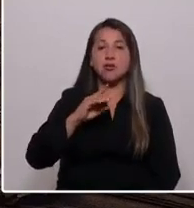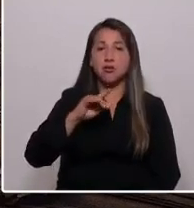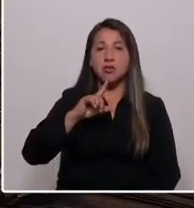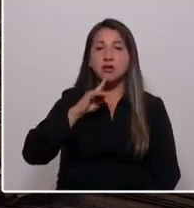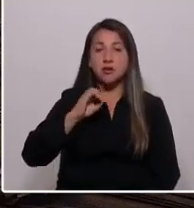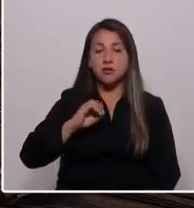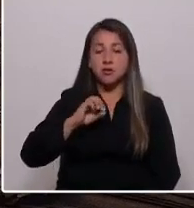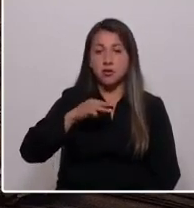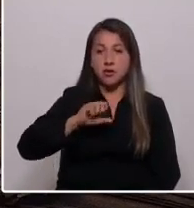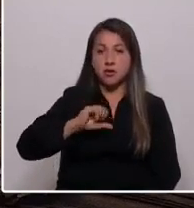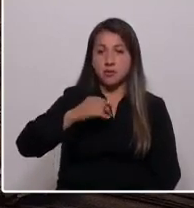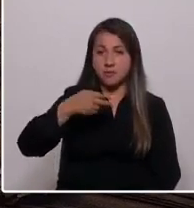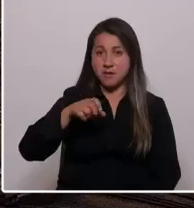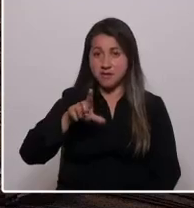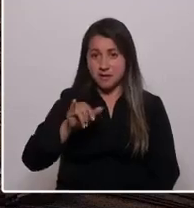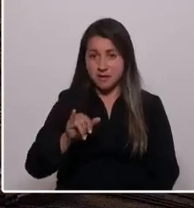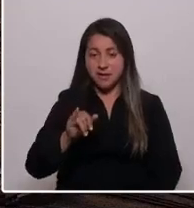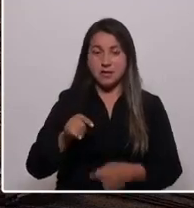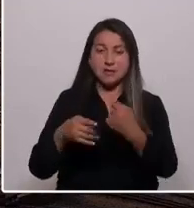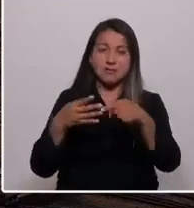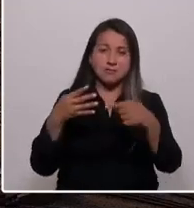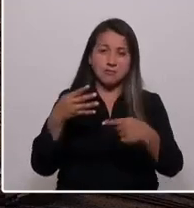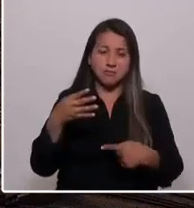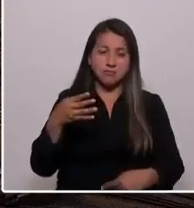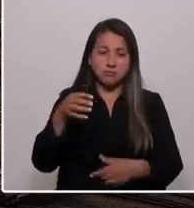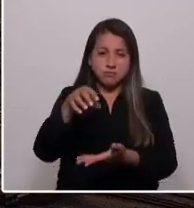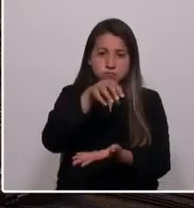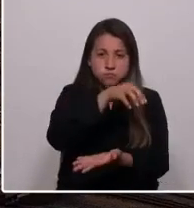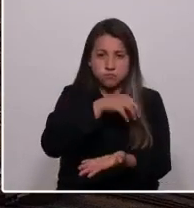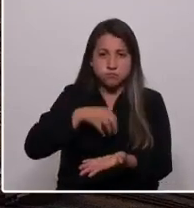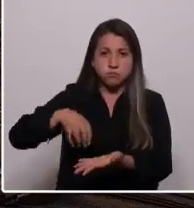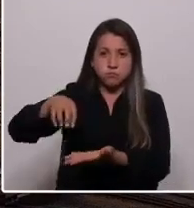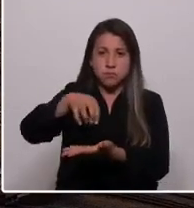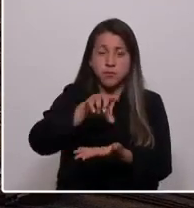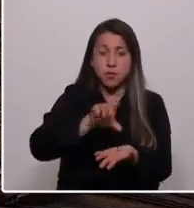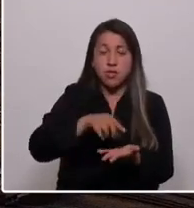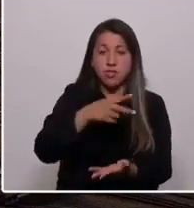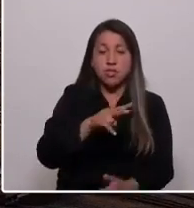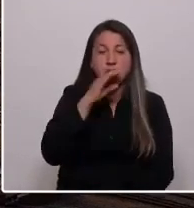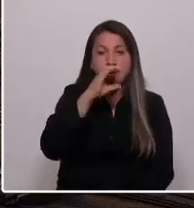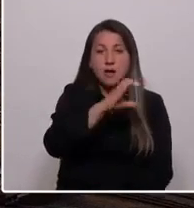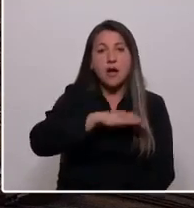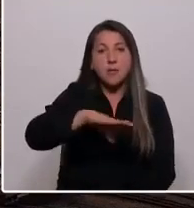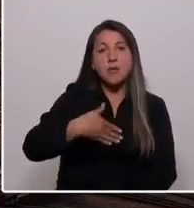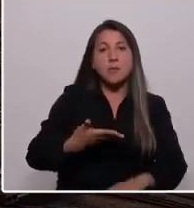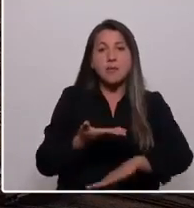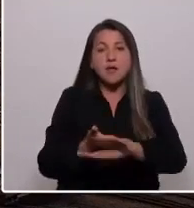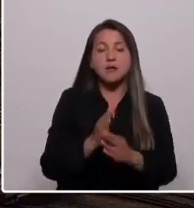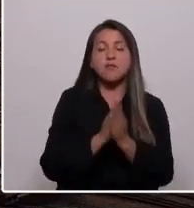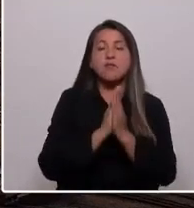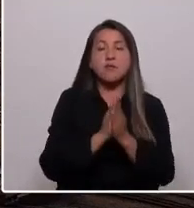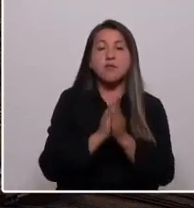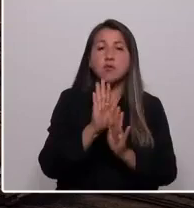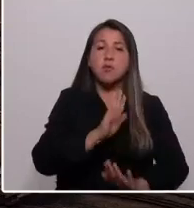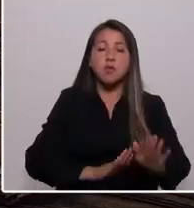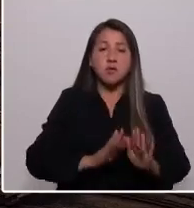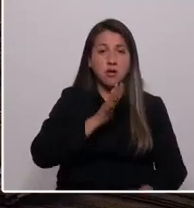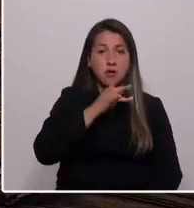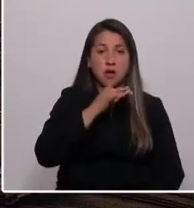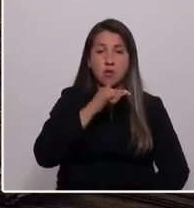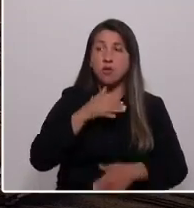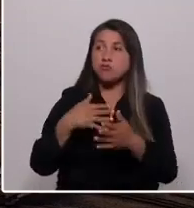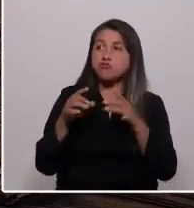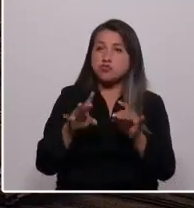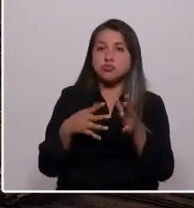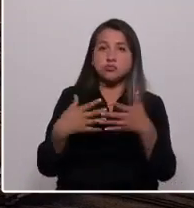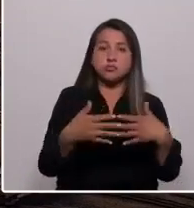de Machalí, de Requinua, de Rancagua, de zonas rurales que ahora ruegan por la protección del agua y los bienes naturales, hermosos que